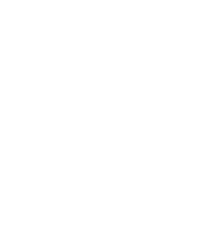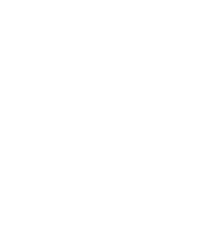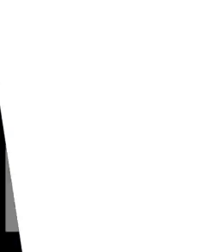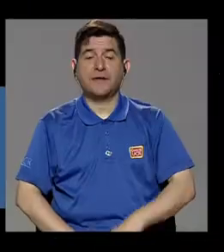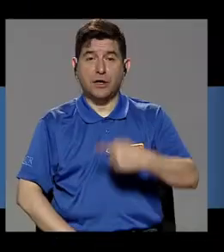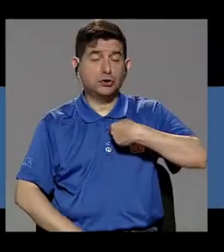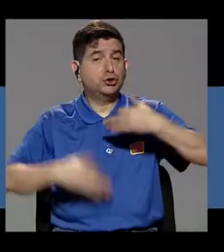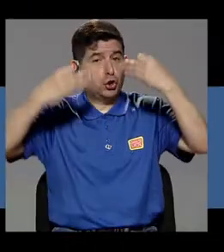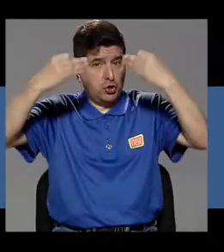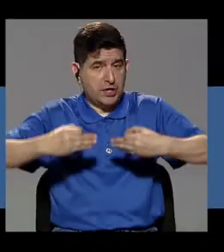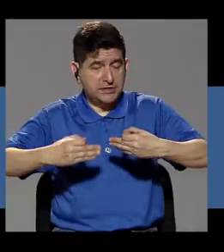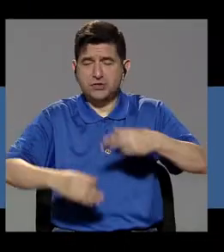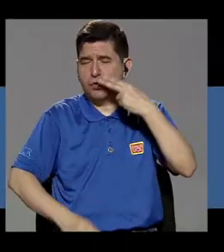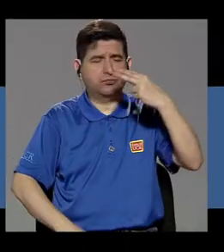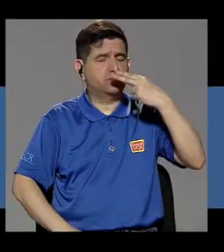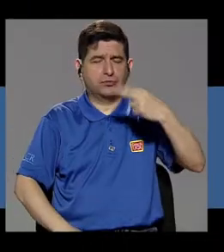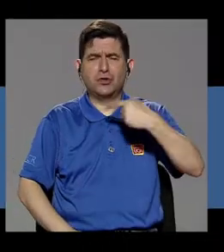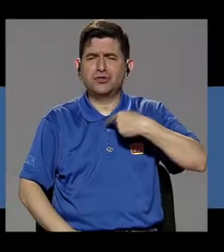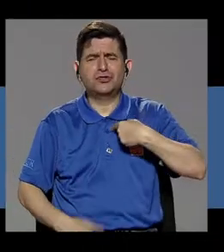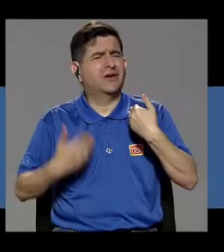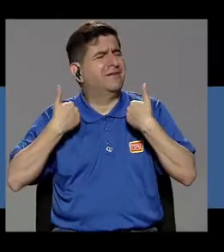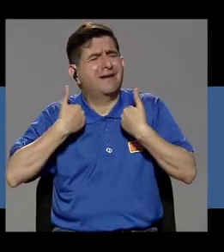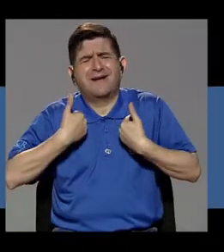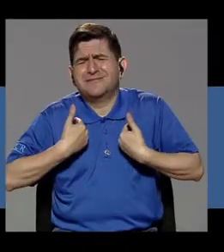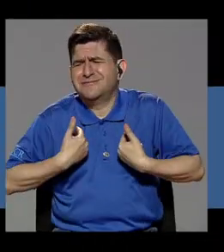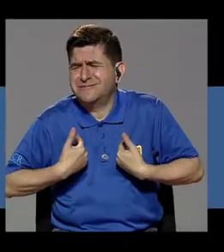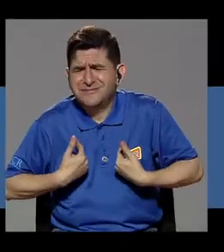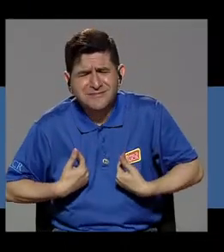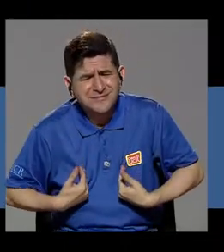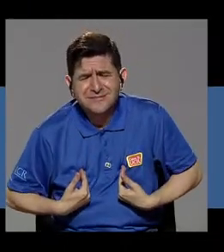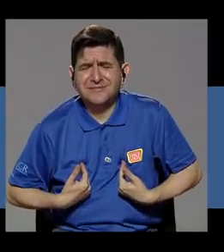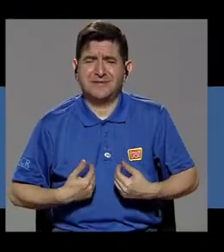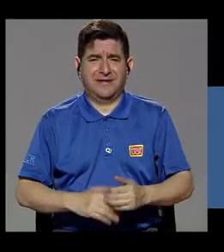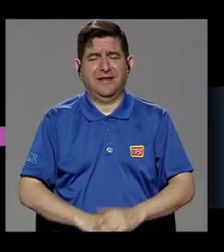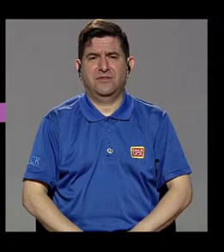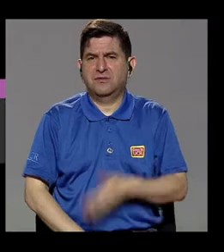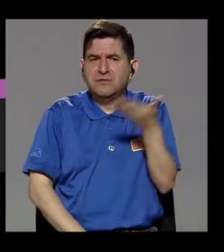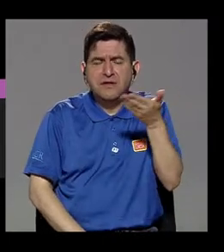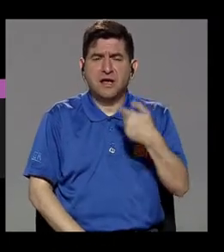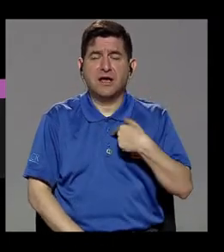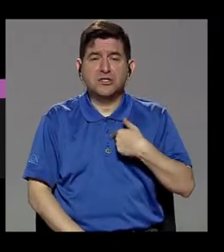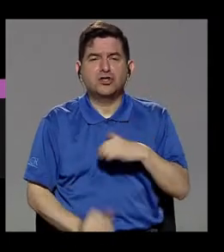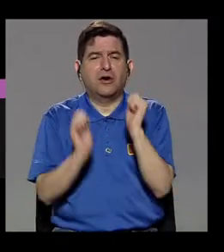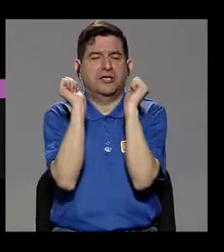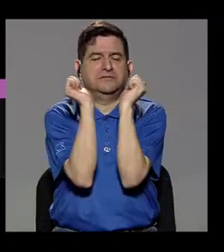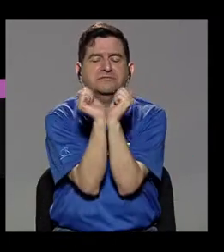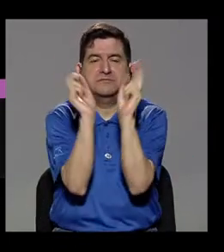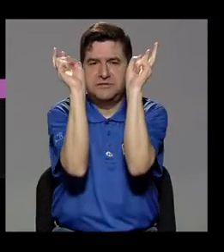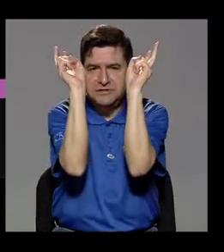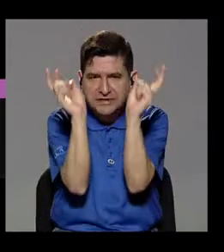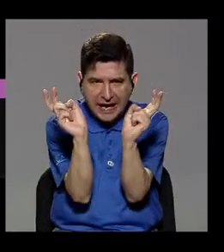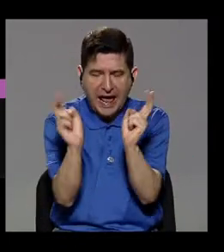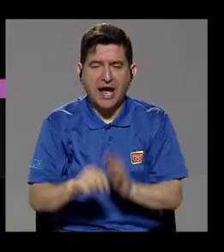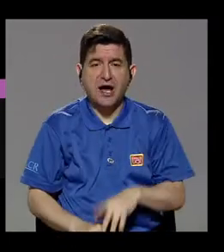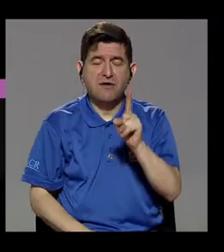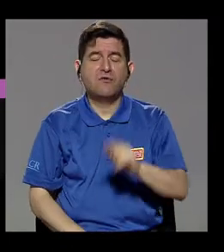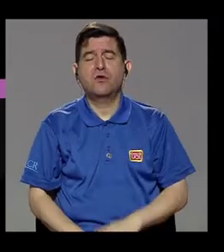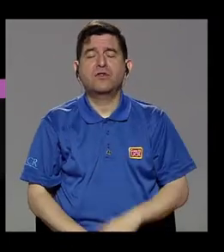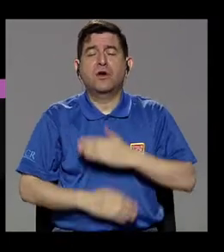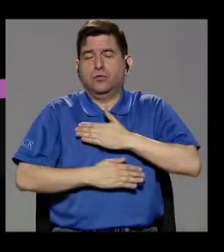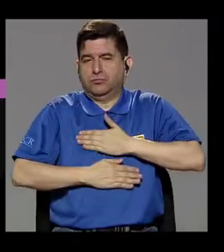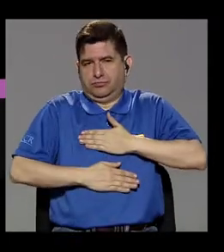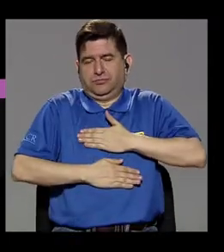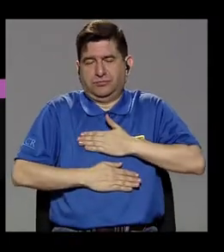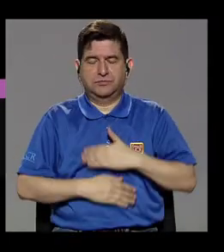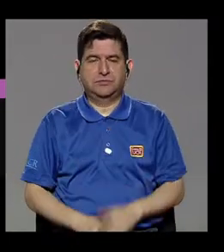Yo tomé la decisión de dejar de fumar porque estaba cansado de alguna manera de ser esclavo de un placer